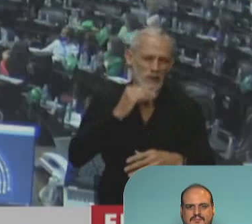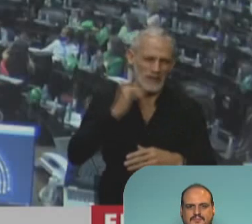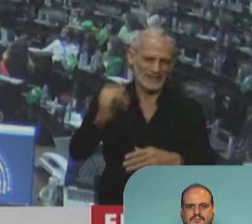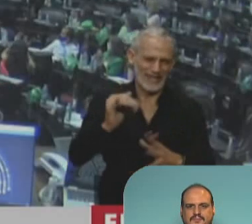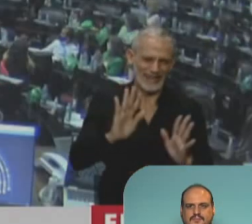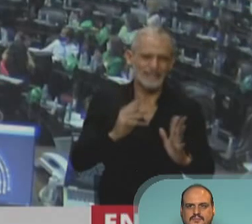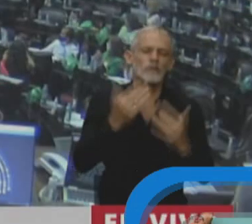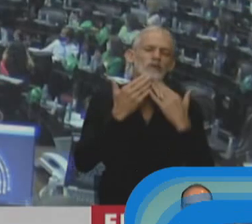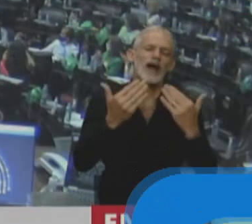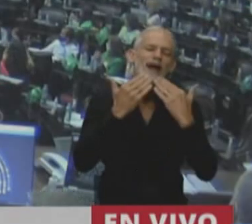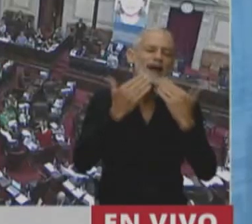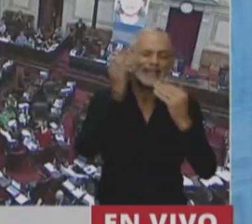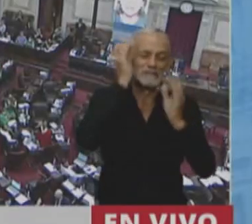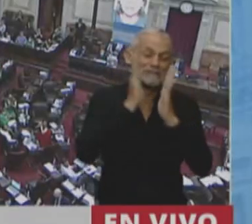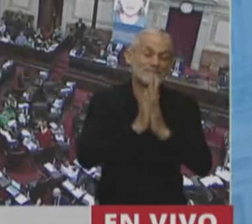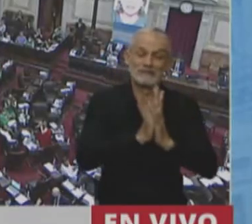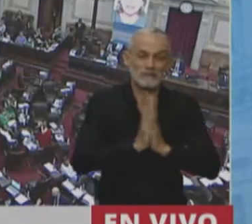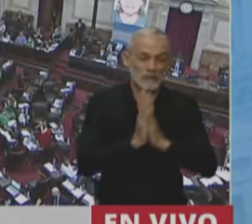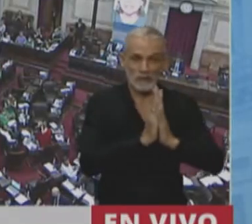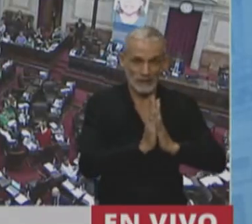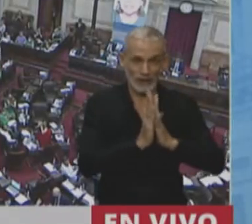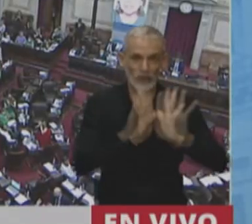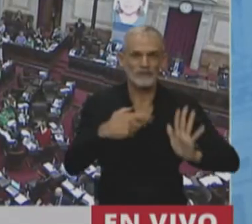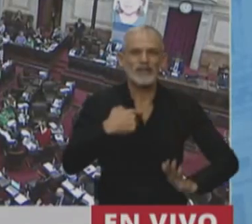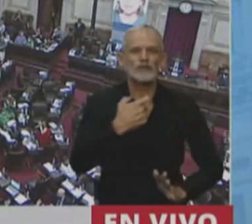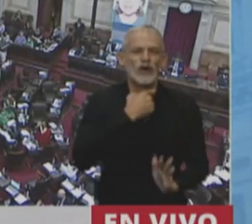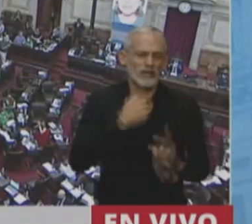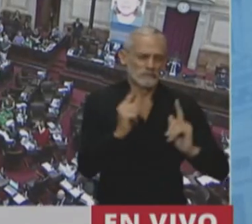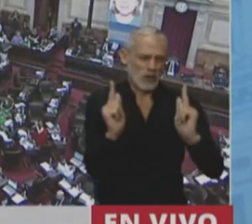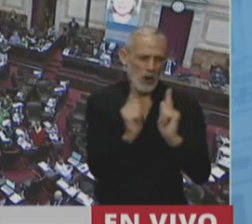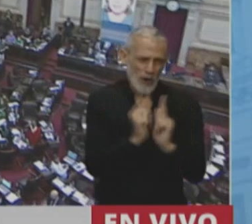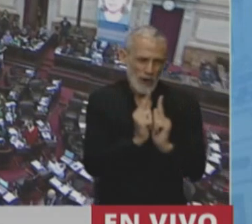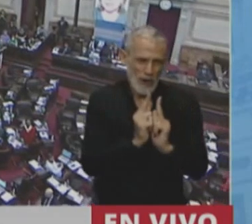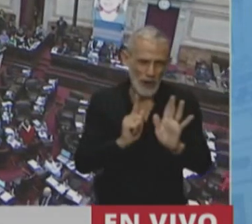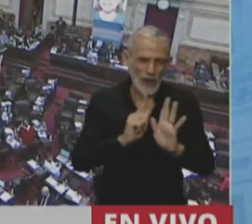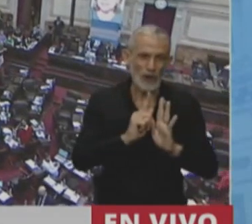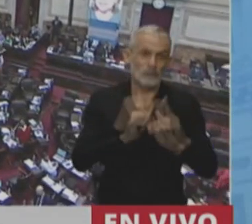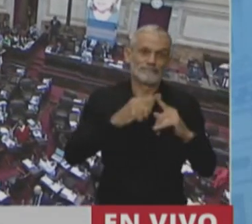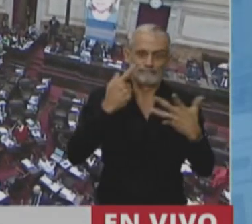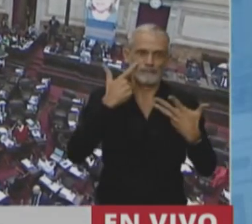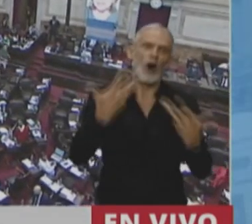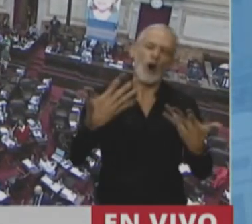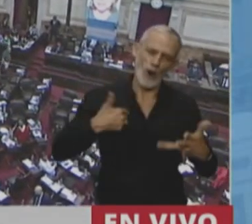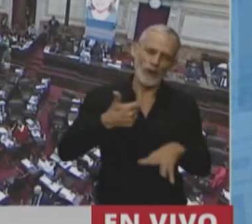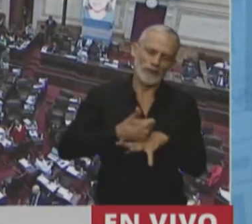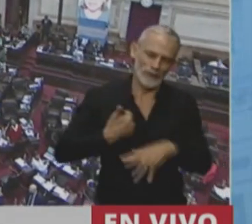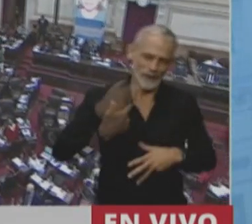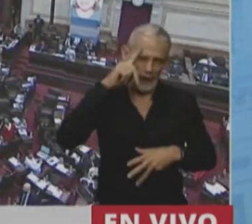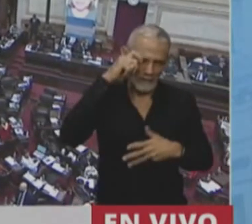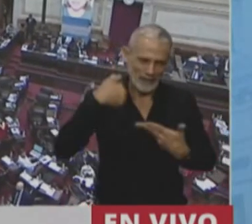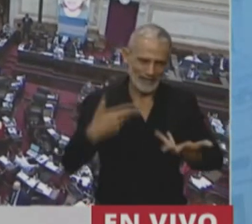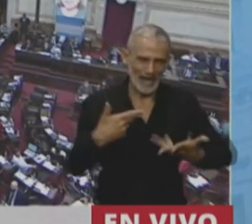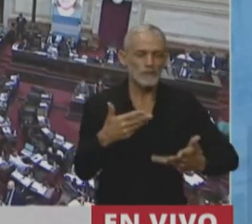Gracias, disculpen. Quiero ser muy breve por razones obvias, pero